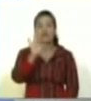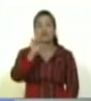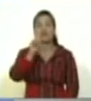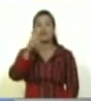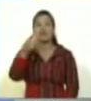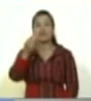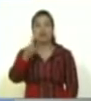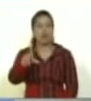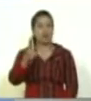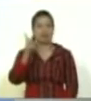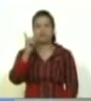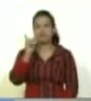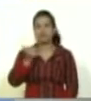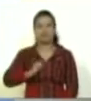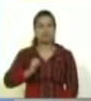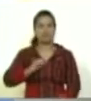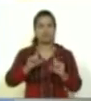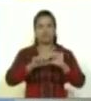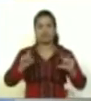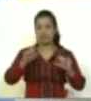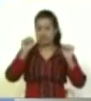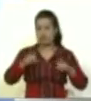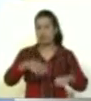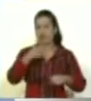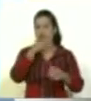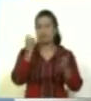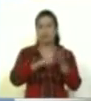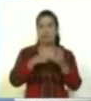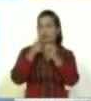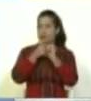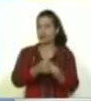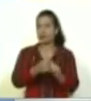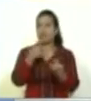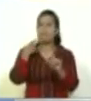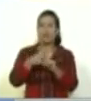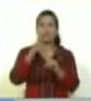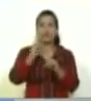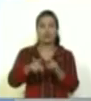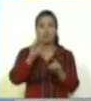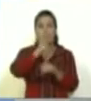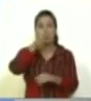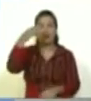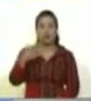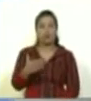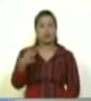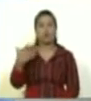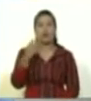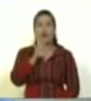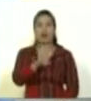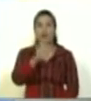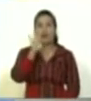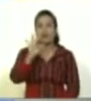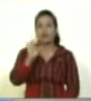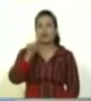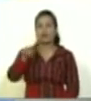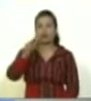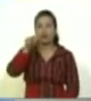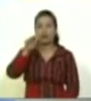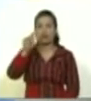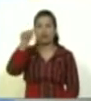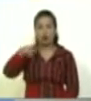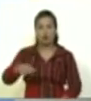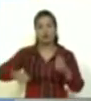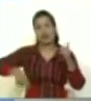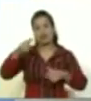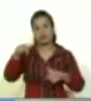plataforma que usted quiera y se llama arroba4fdigital. Y nuestra página web es 4f.net, que se está lanzando